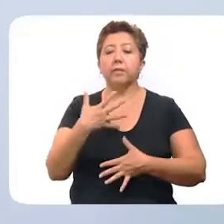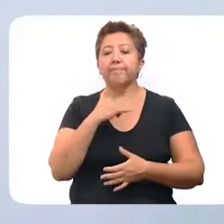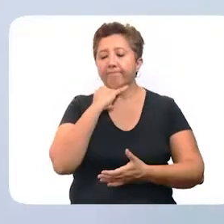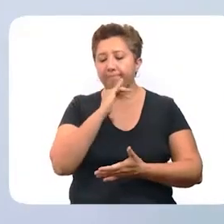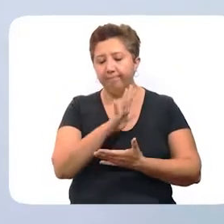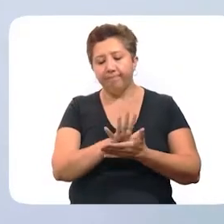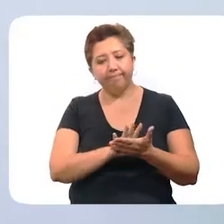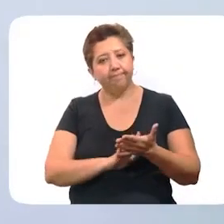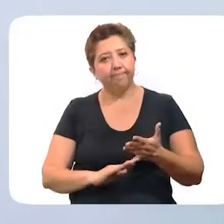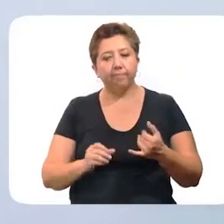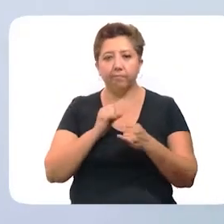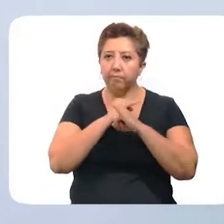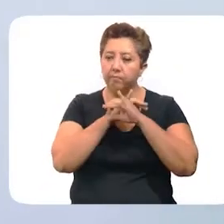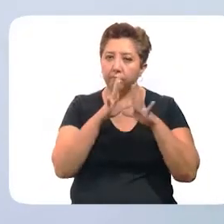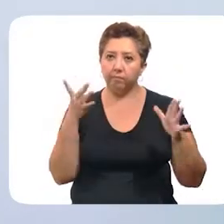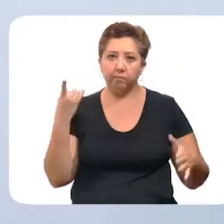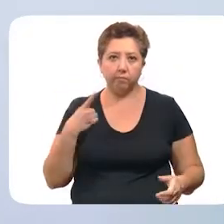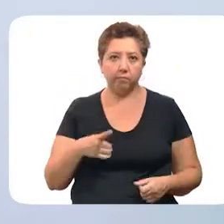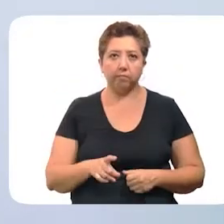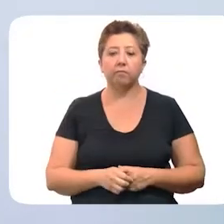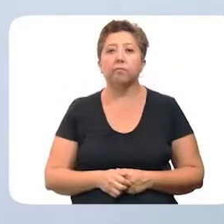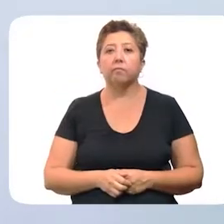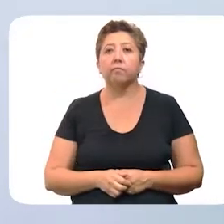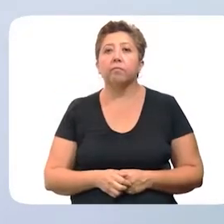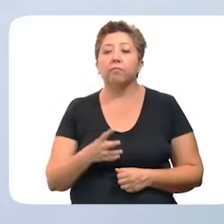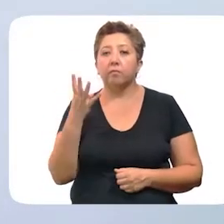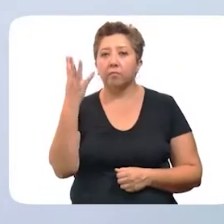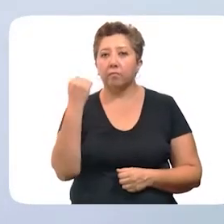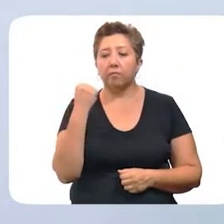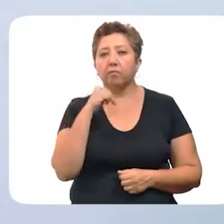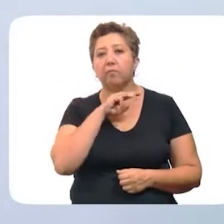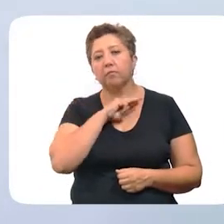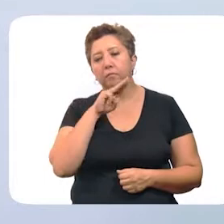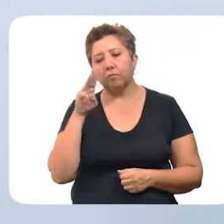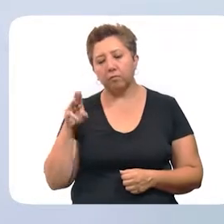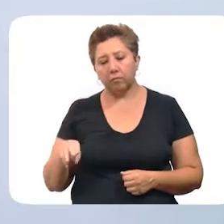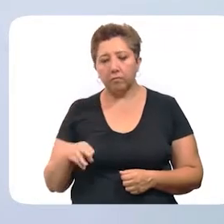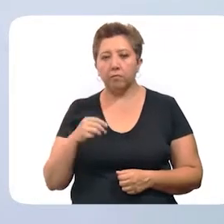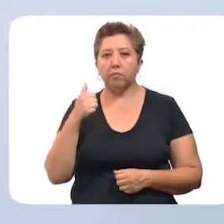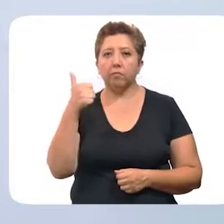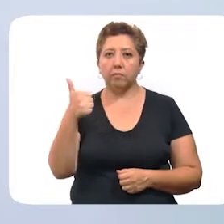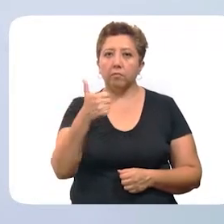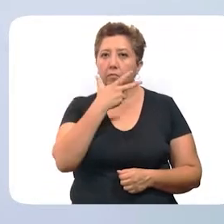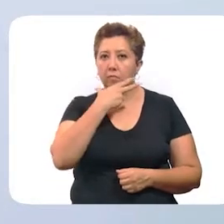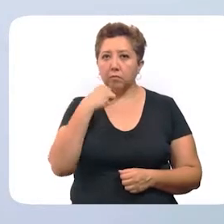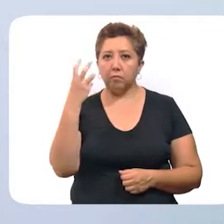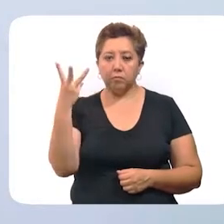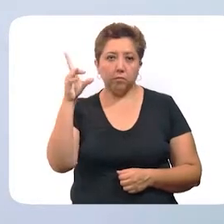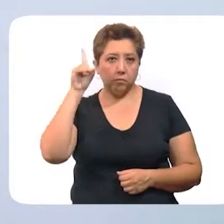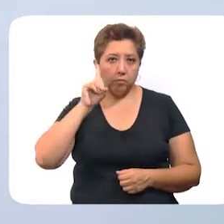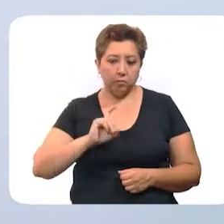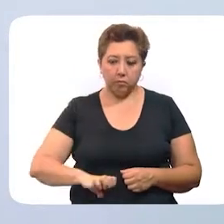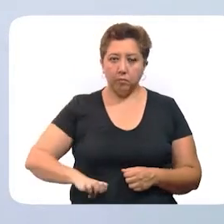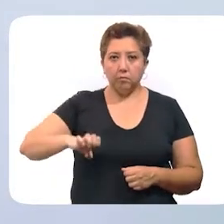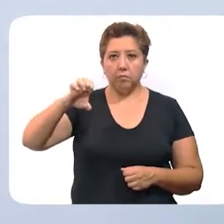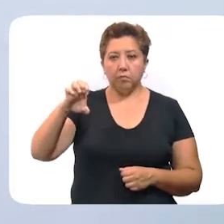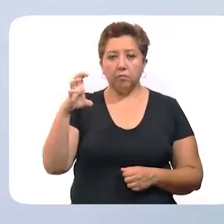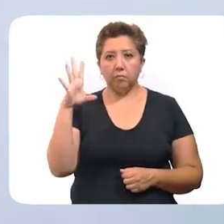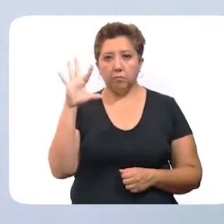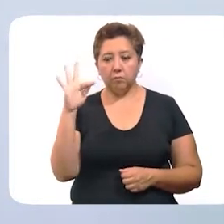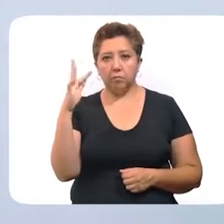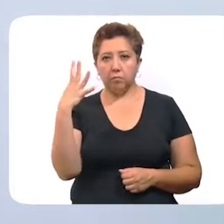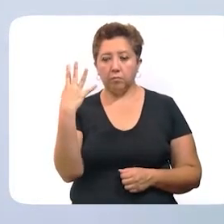Lamentablemente, en este parte médico informamos de nueve fallecimientos. Son seis hombres y tres mujeres de un rango de edad de